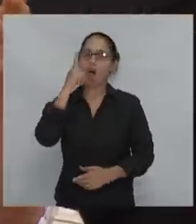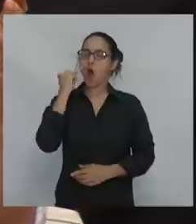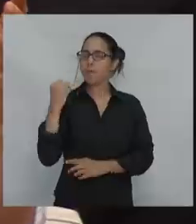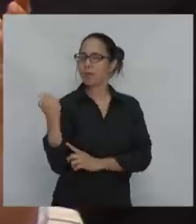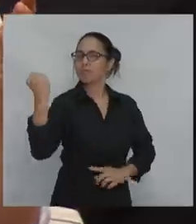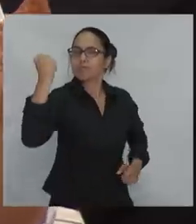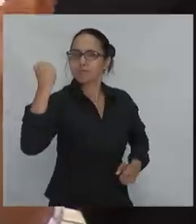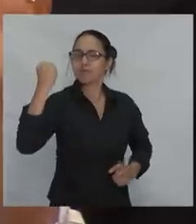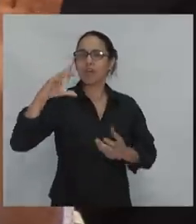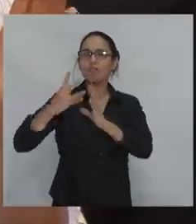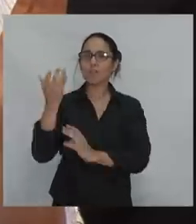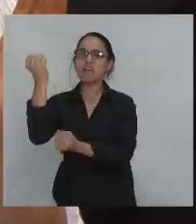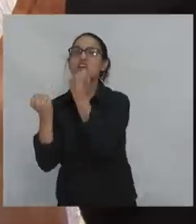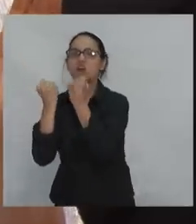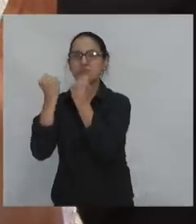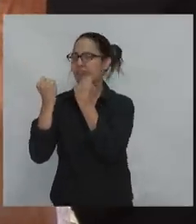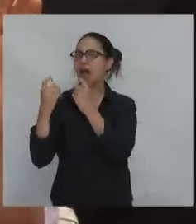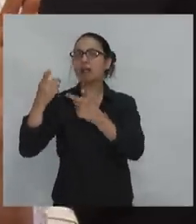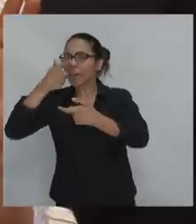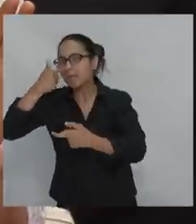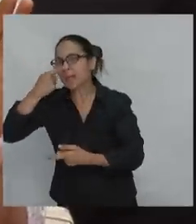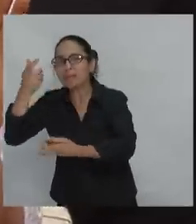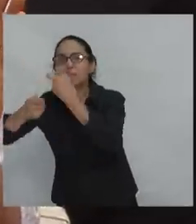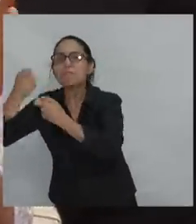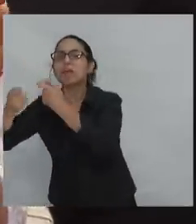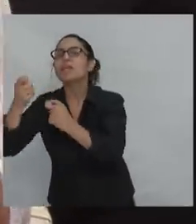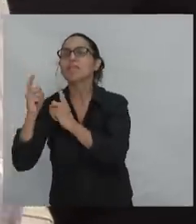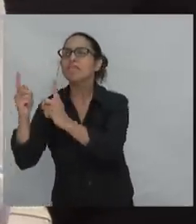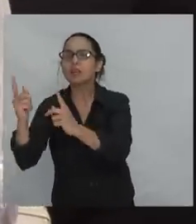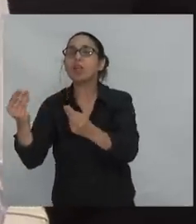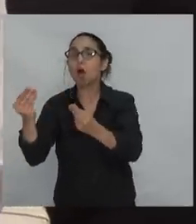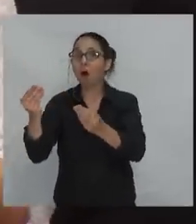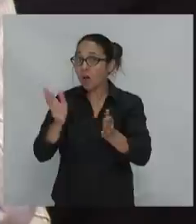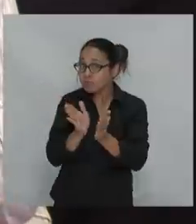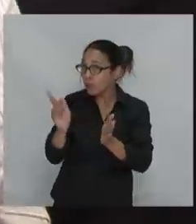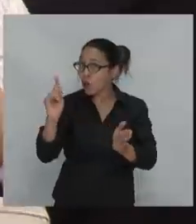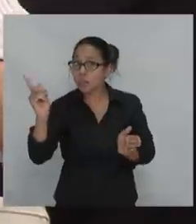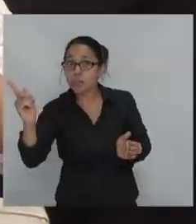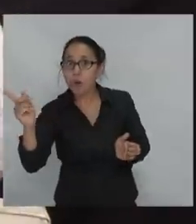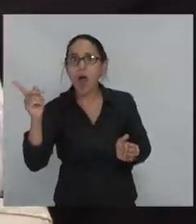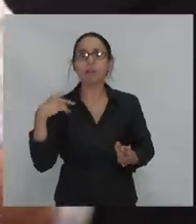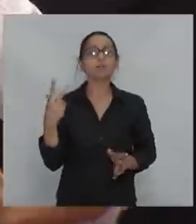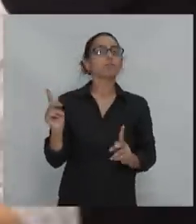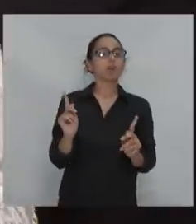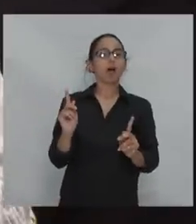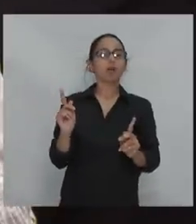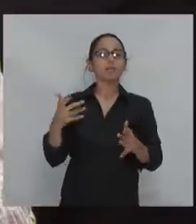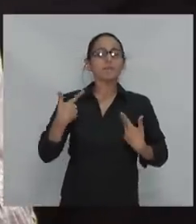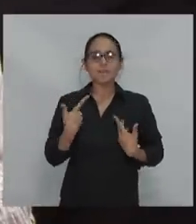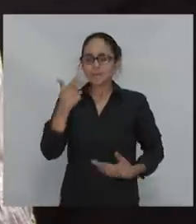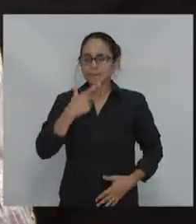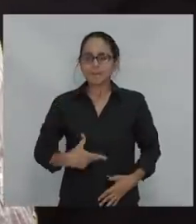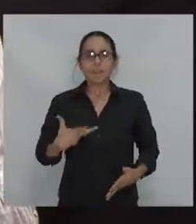neocolonial? ¿O no? Eso es lo que uno tiene que asumirlo con una frialdad